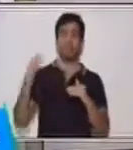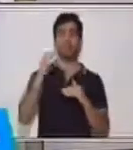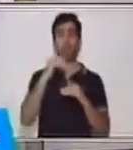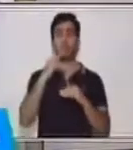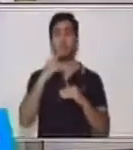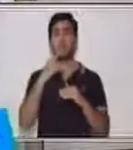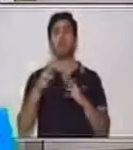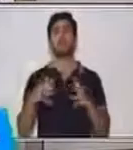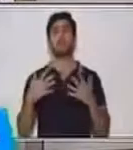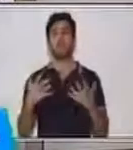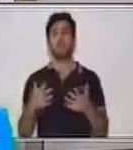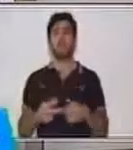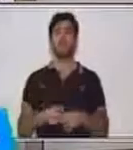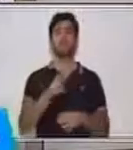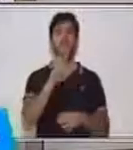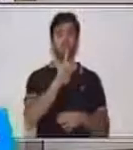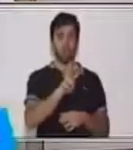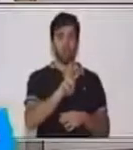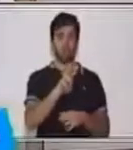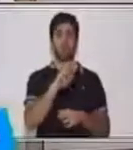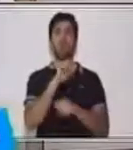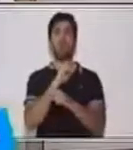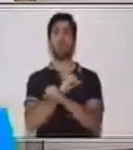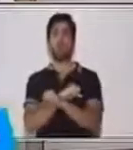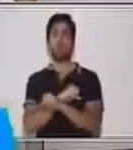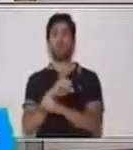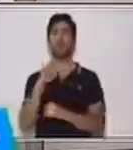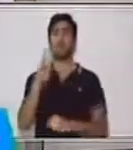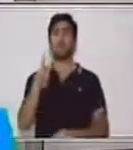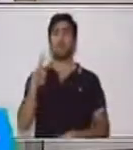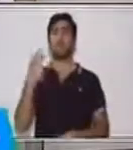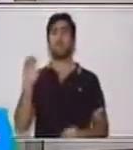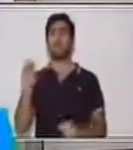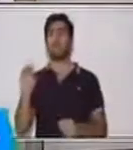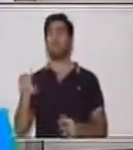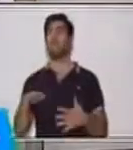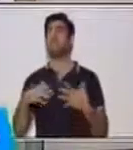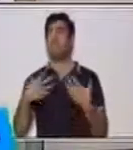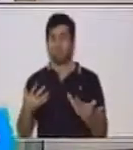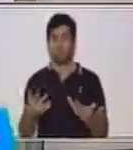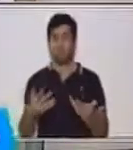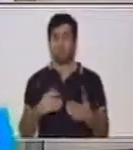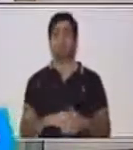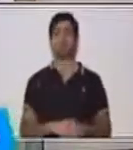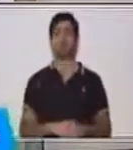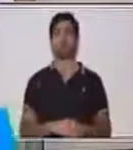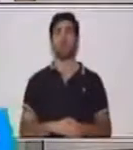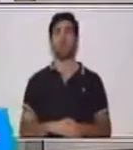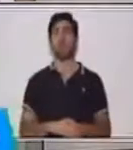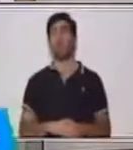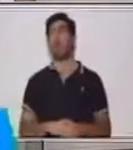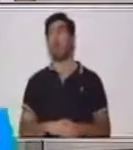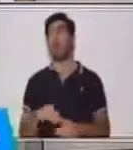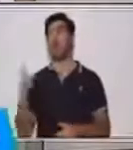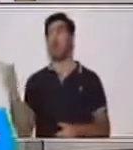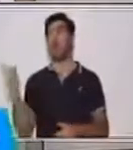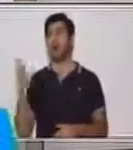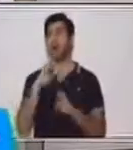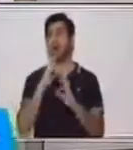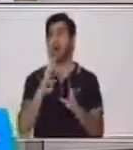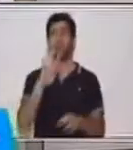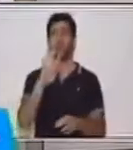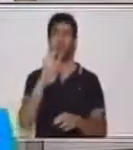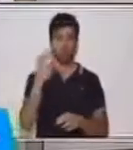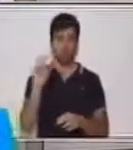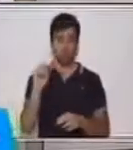decimos dos por veinte es igual a